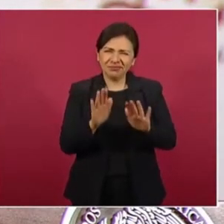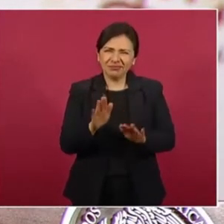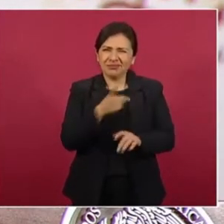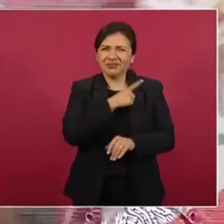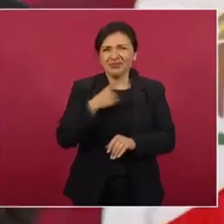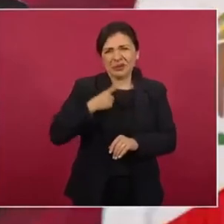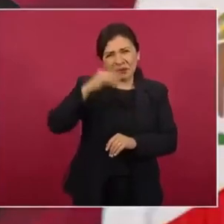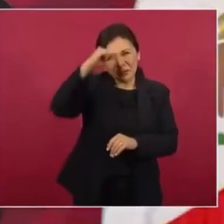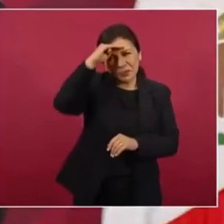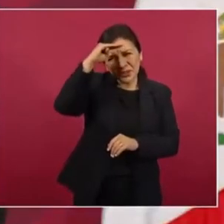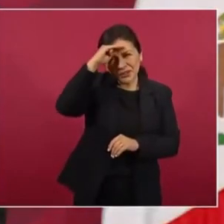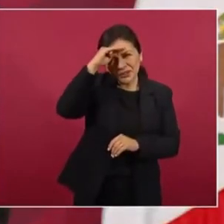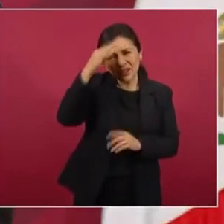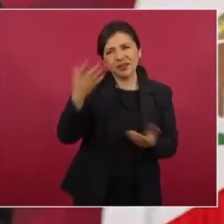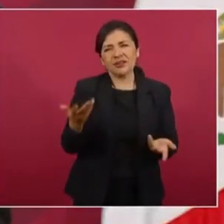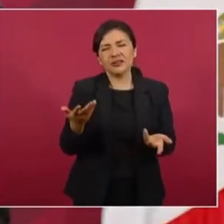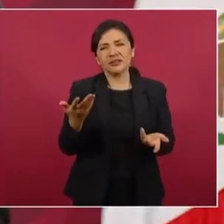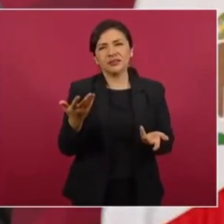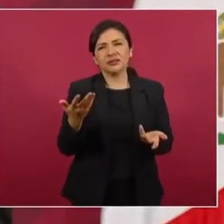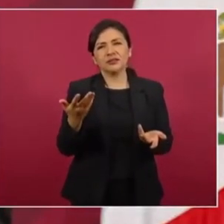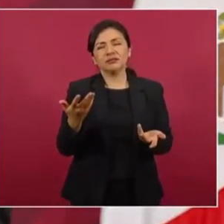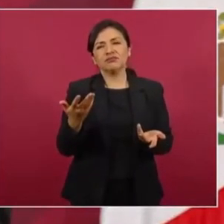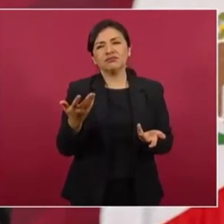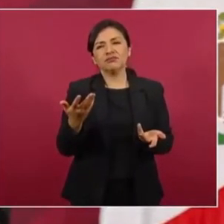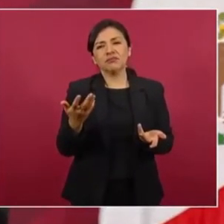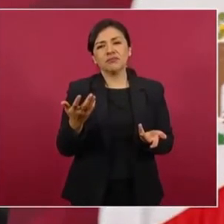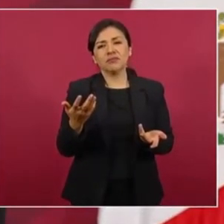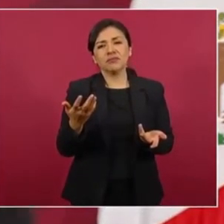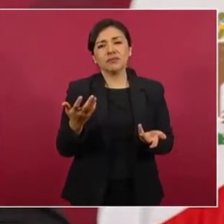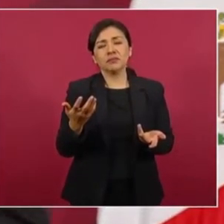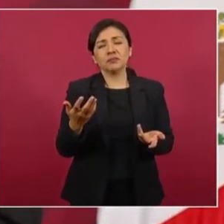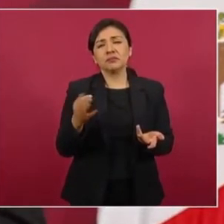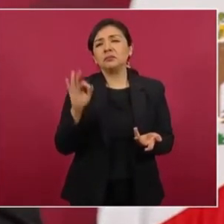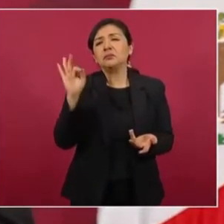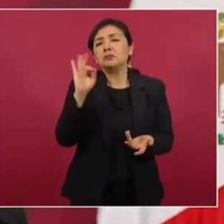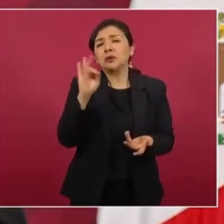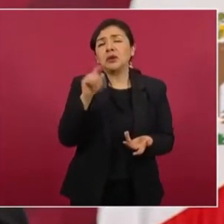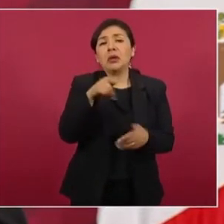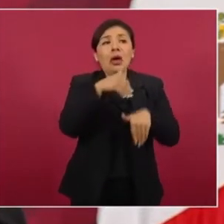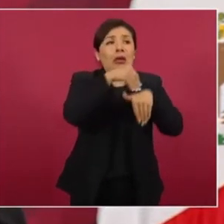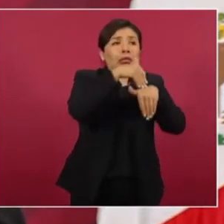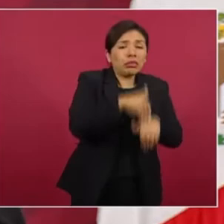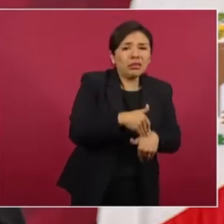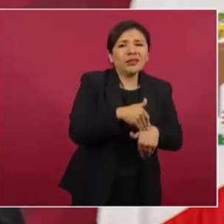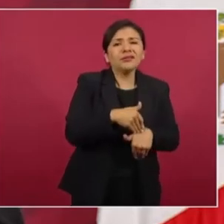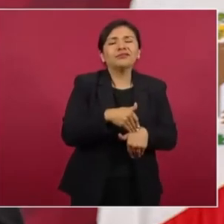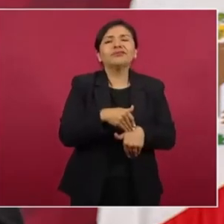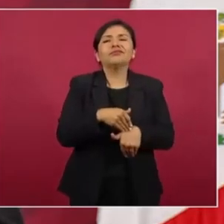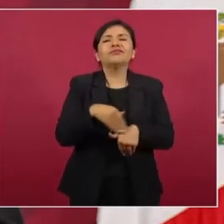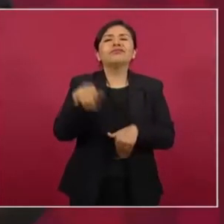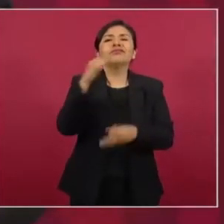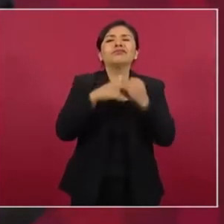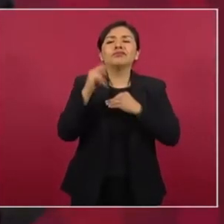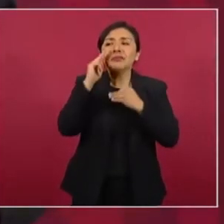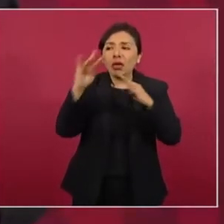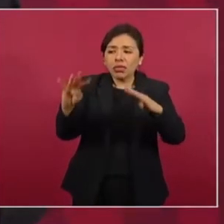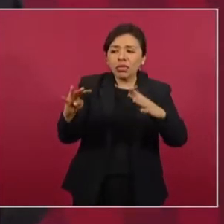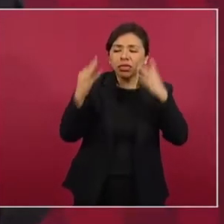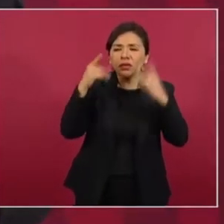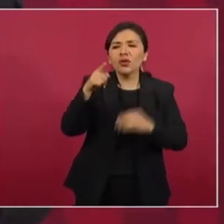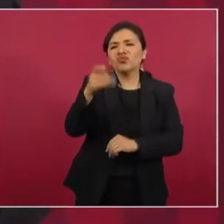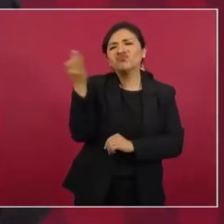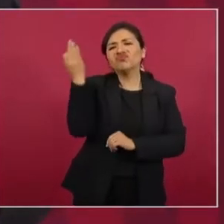porque se van a exhibir como traidores